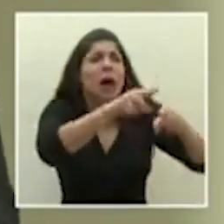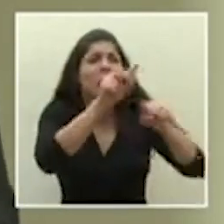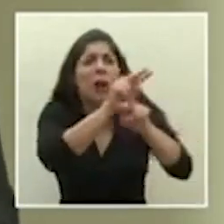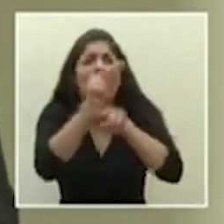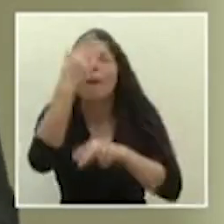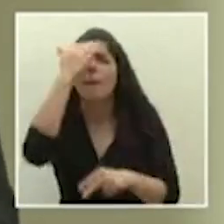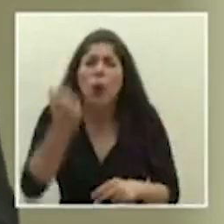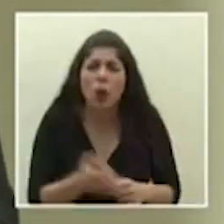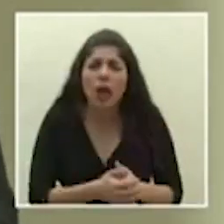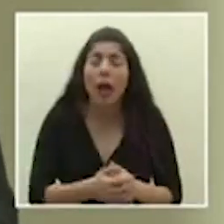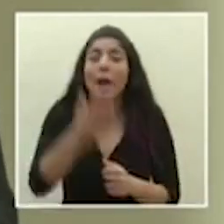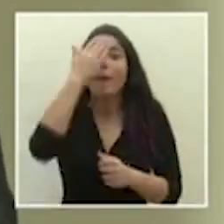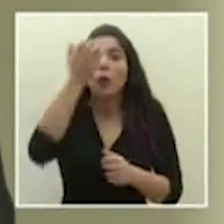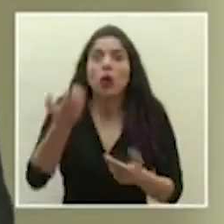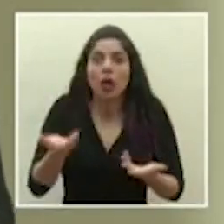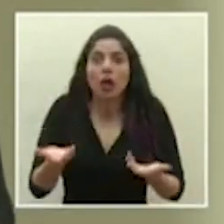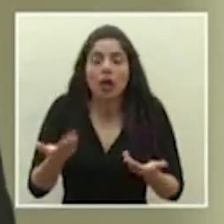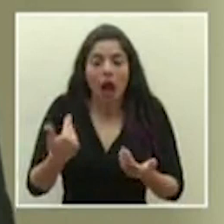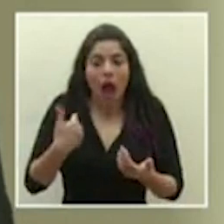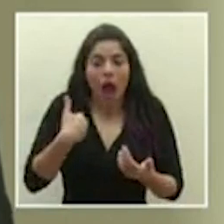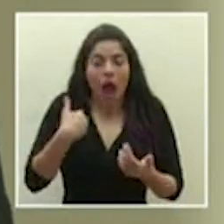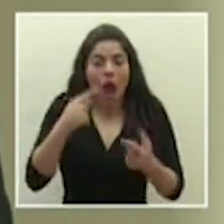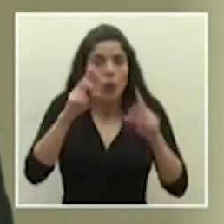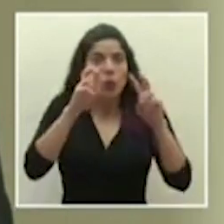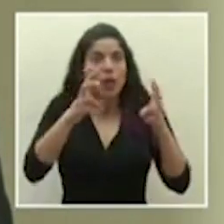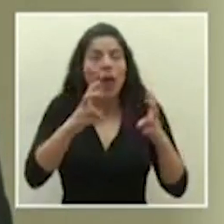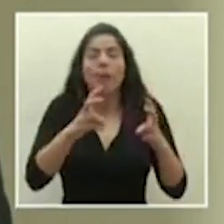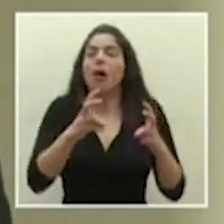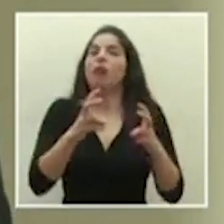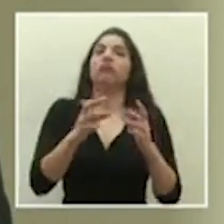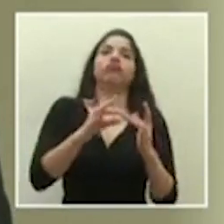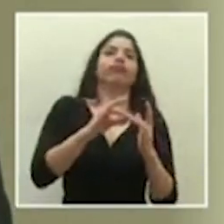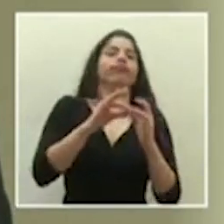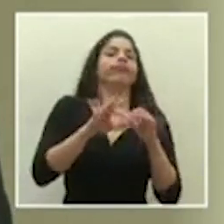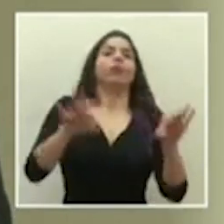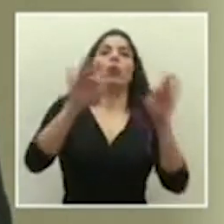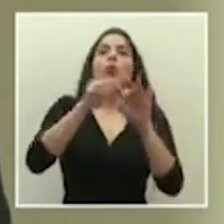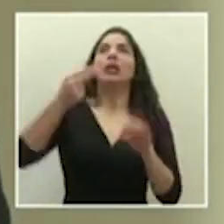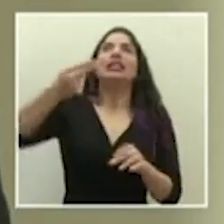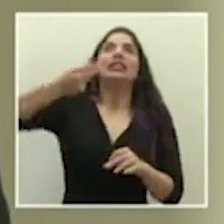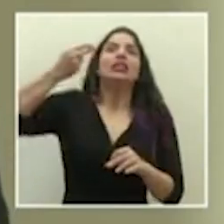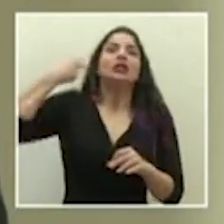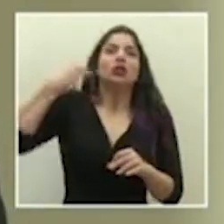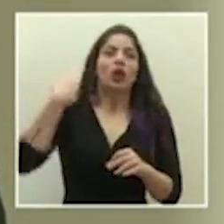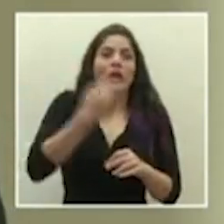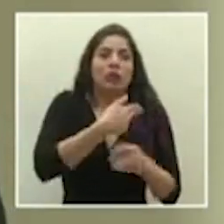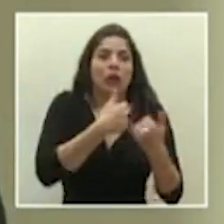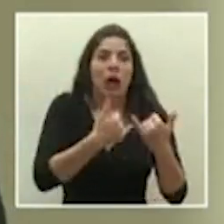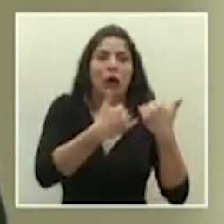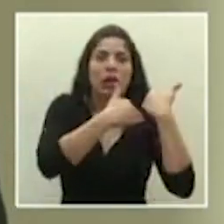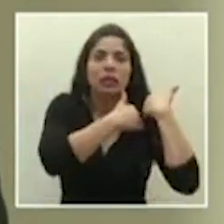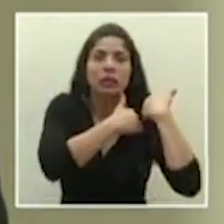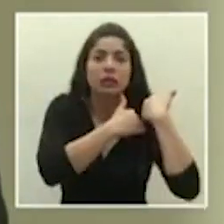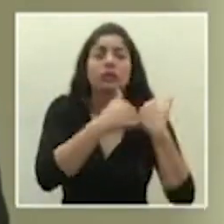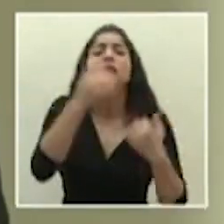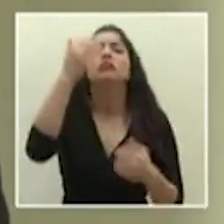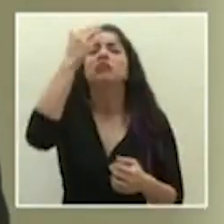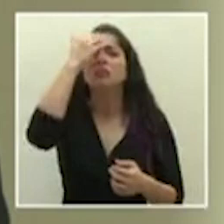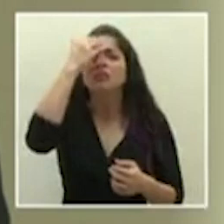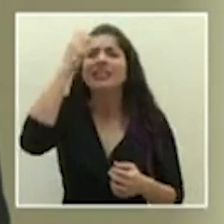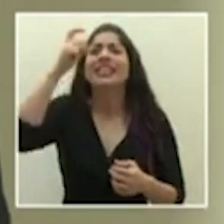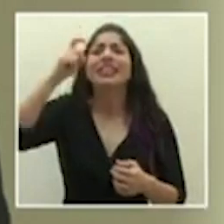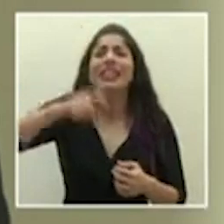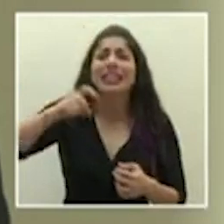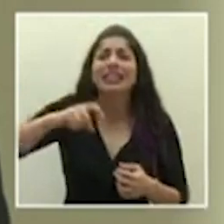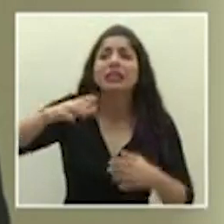justamente porque tenemos un asunto histórico en nuestras manos y a pesar de que sabemos que ocupamos, que la